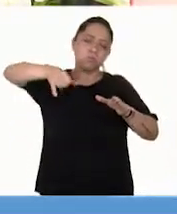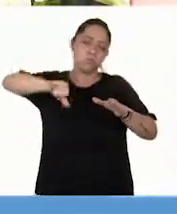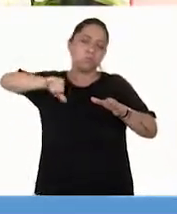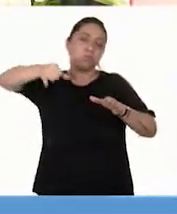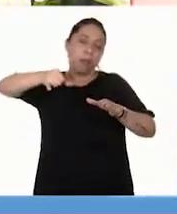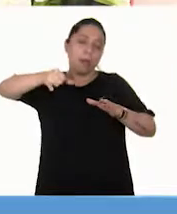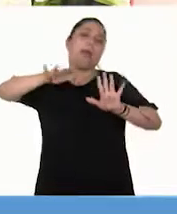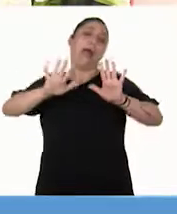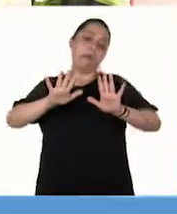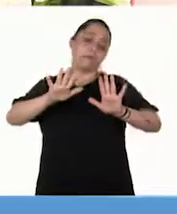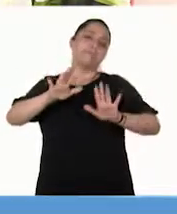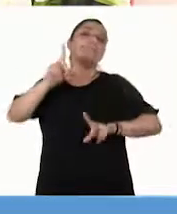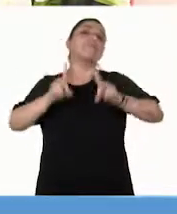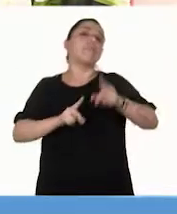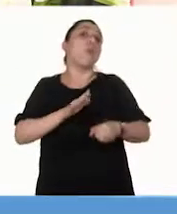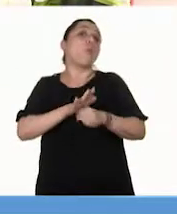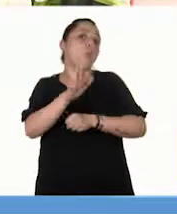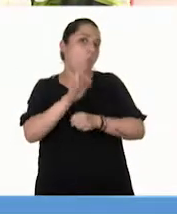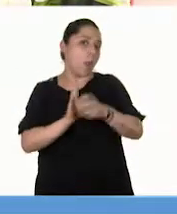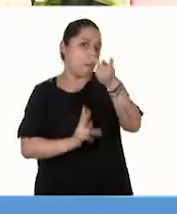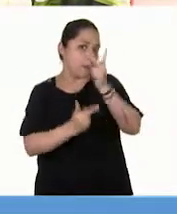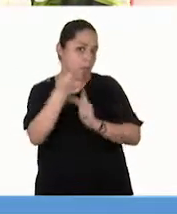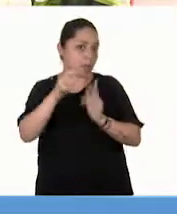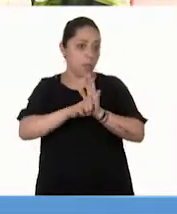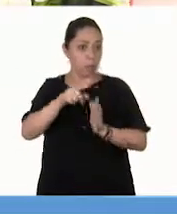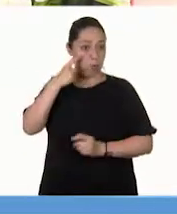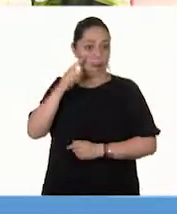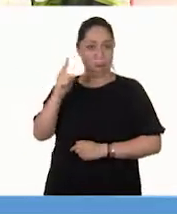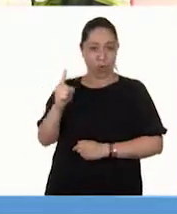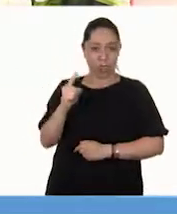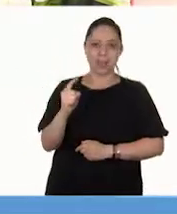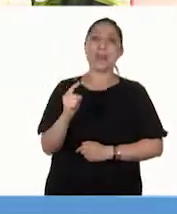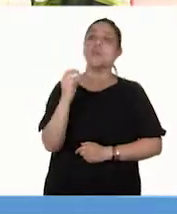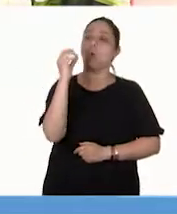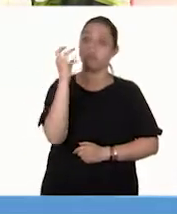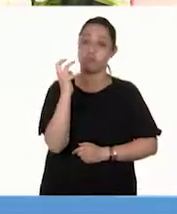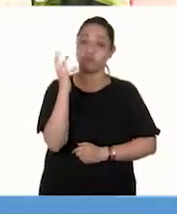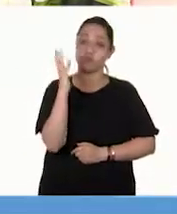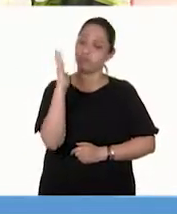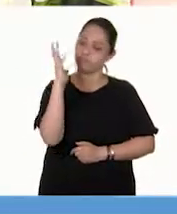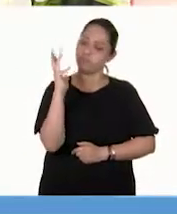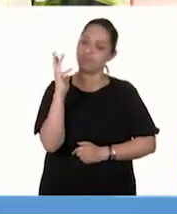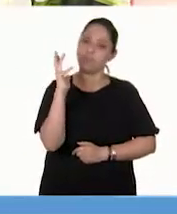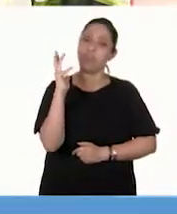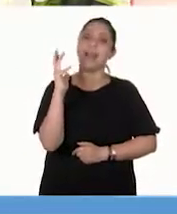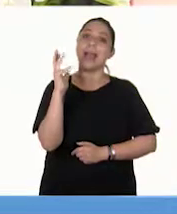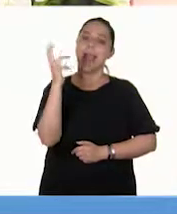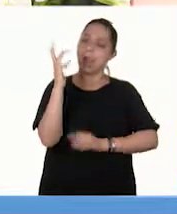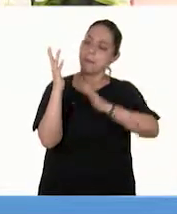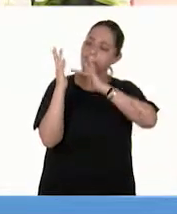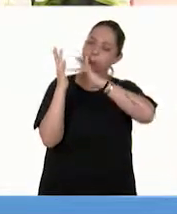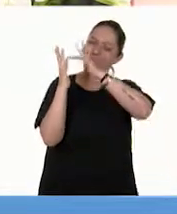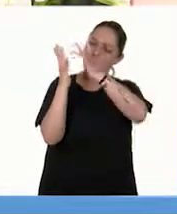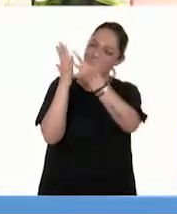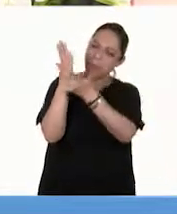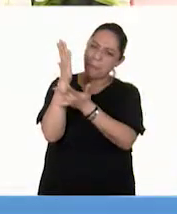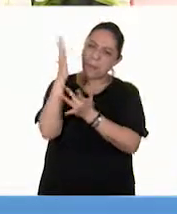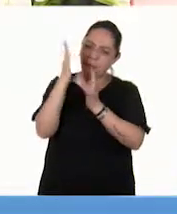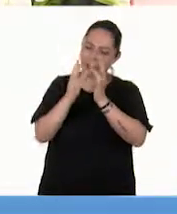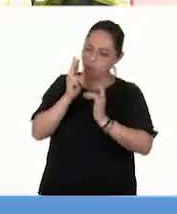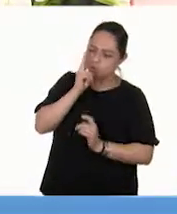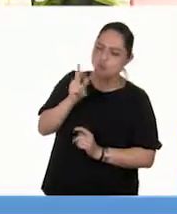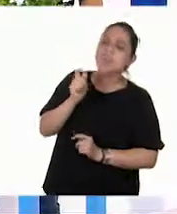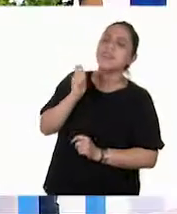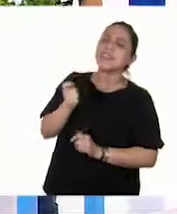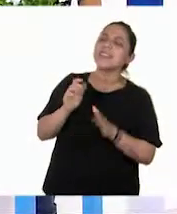que estemos hablando. Por ejemplo, la que tengo aquí es un cactus. Si notas, Pepe, dime cómo lo observas físicamente. ¿Qué ves que tiene